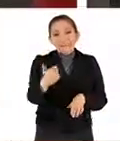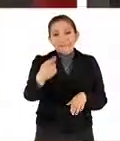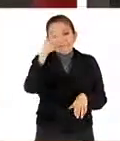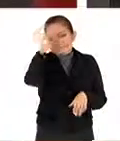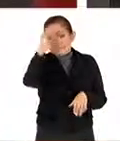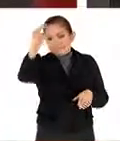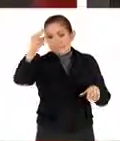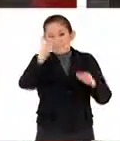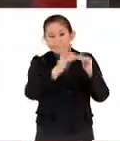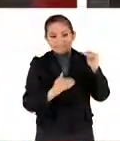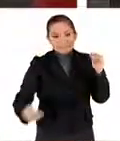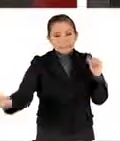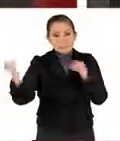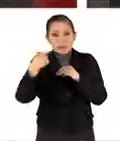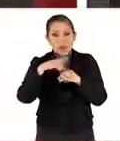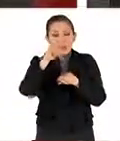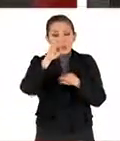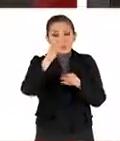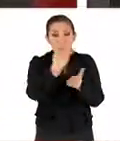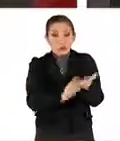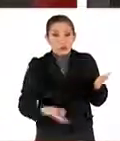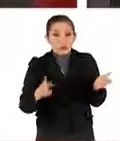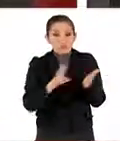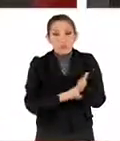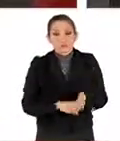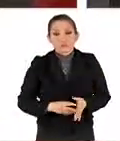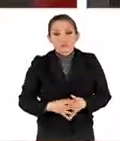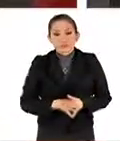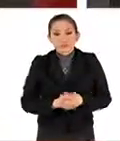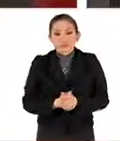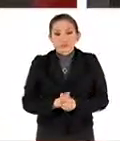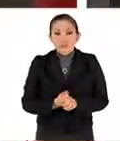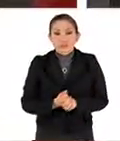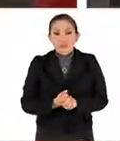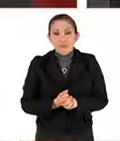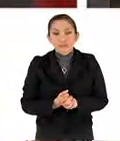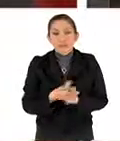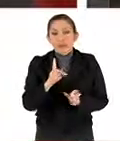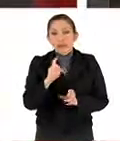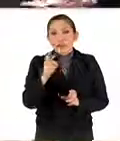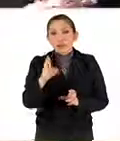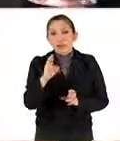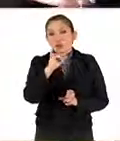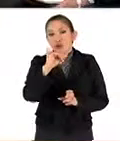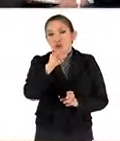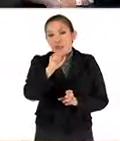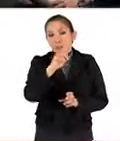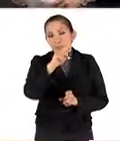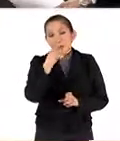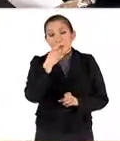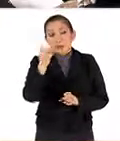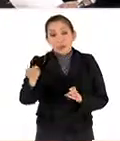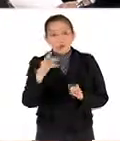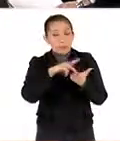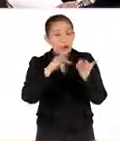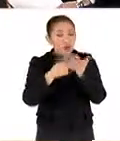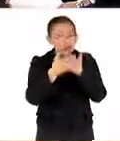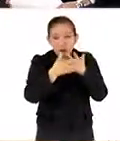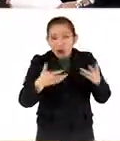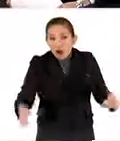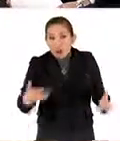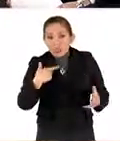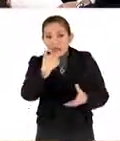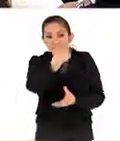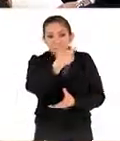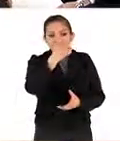un índice de producción de doctorados del doble aproximadamente. Doctor José Mustre, usted acaba de hablar de los grandes proyectos y habla de la